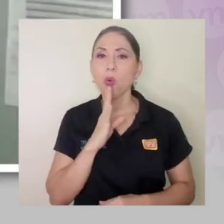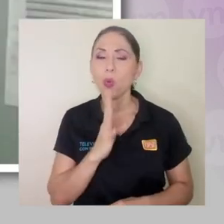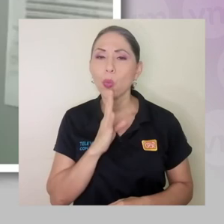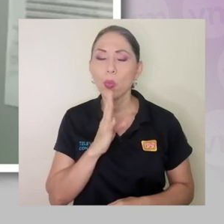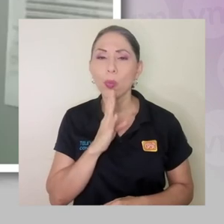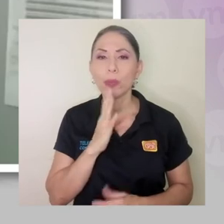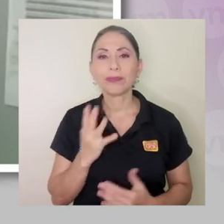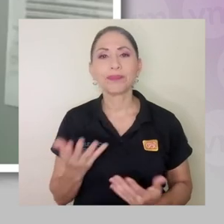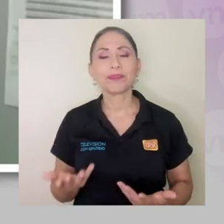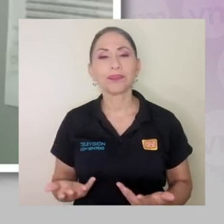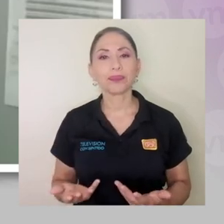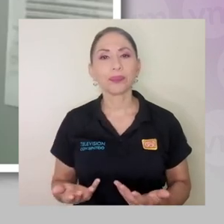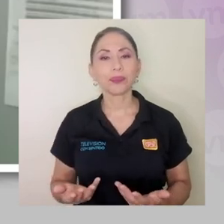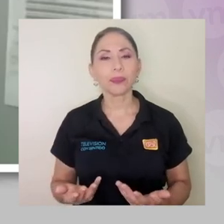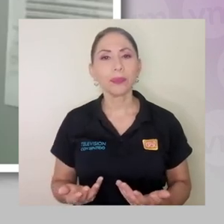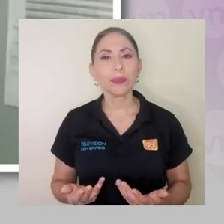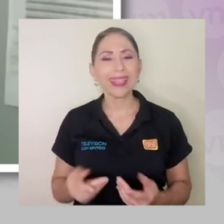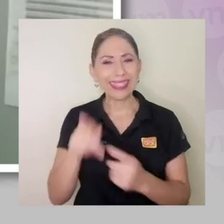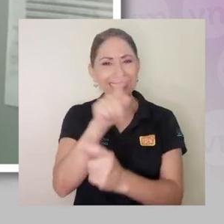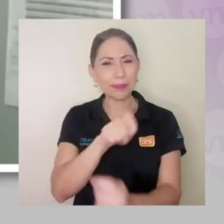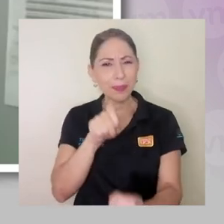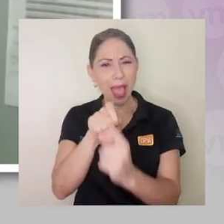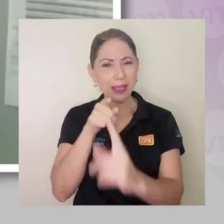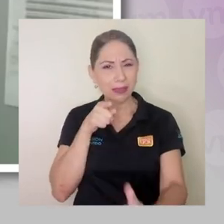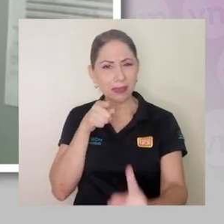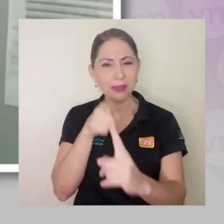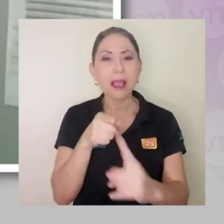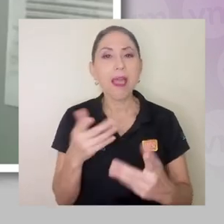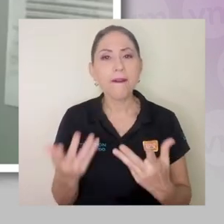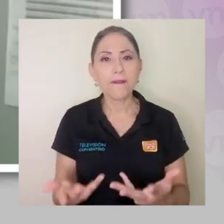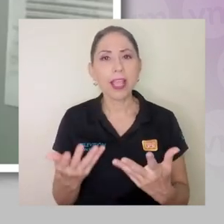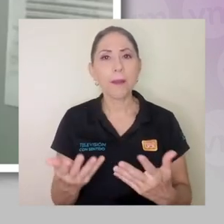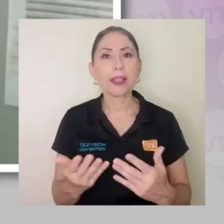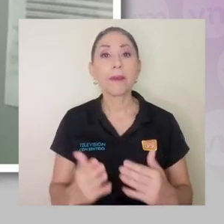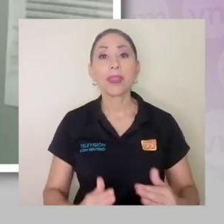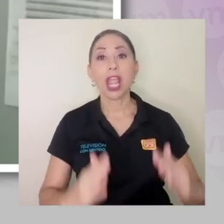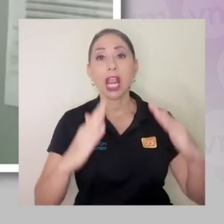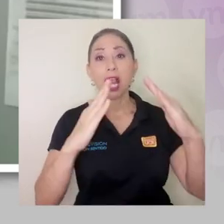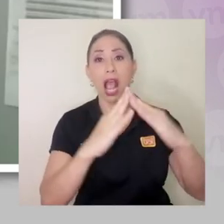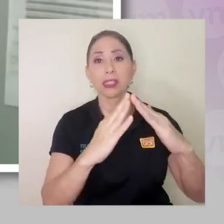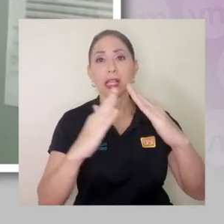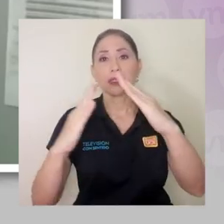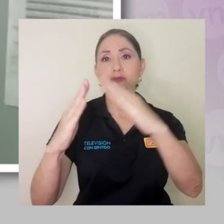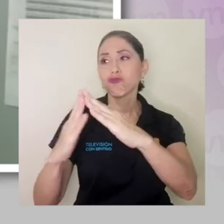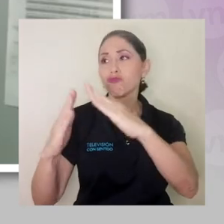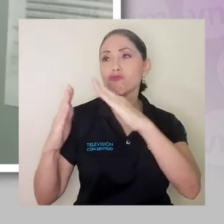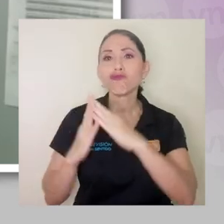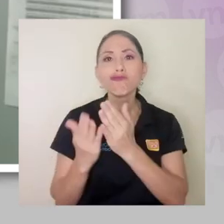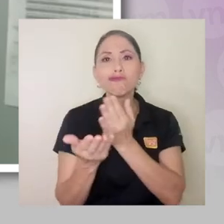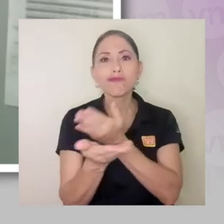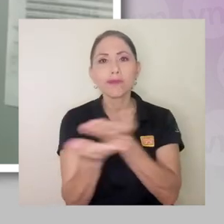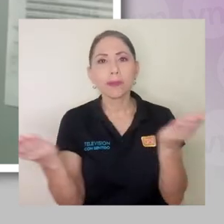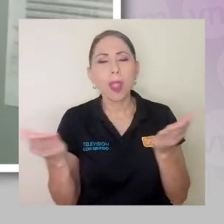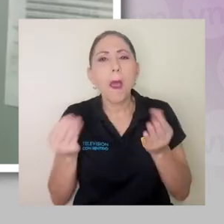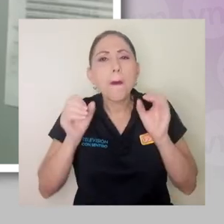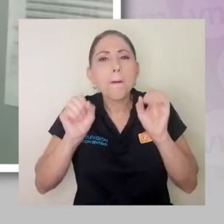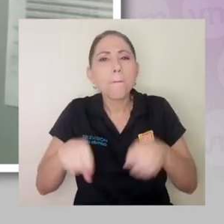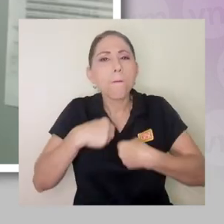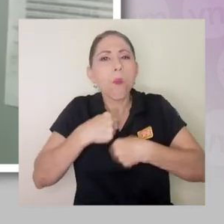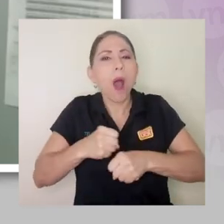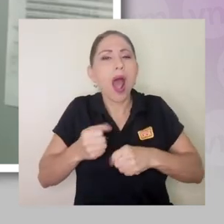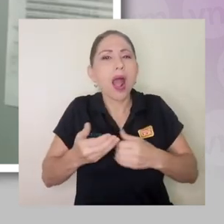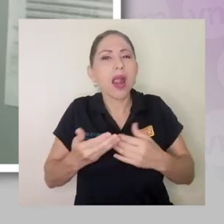ahorita sí, que hablemos específicamente, tal vez en las casas, ¿verdad? ¿Qué podemos hacer